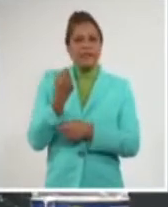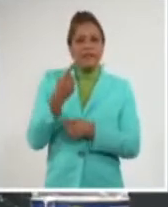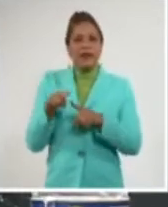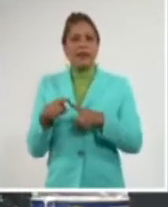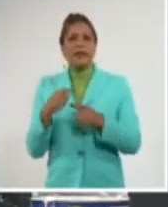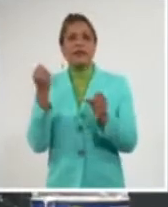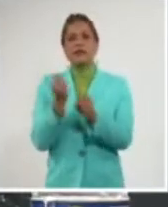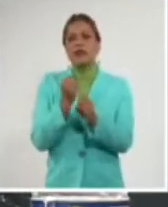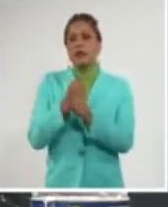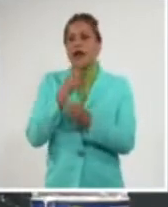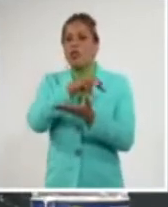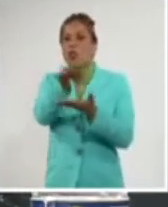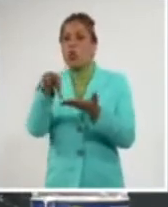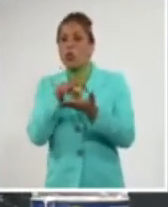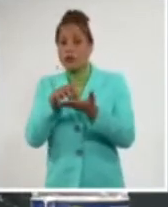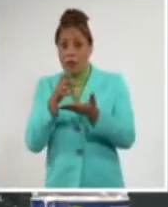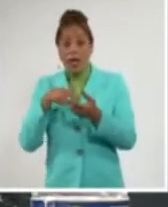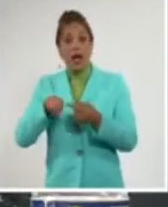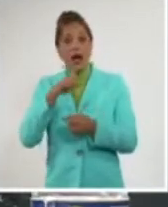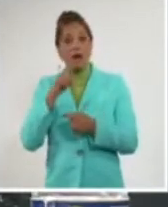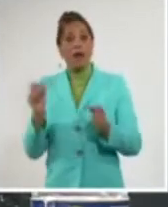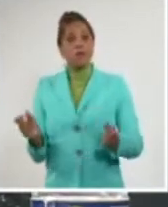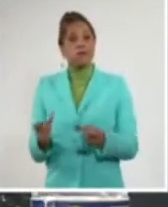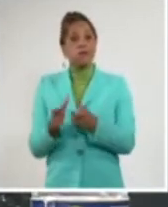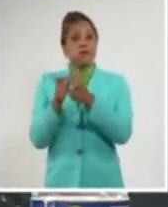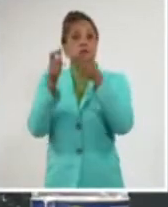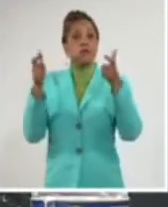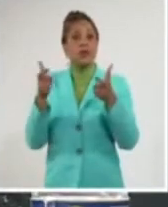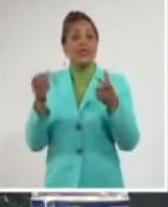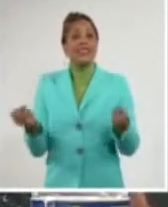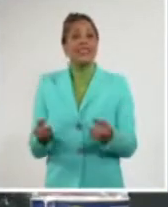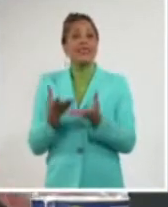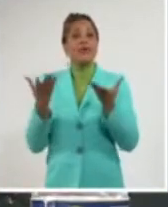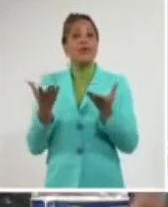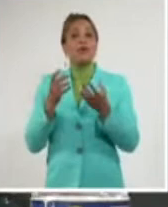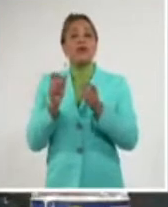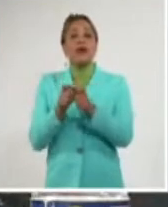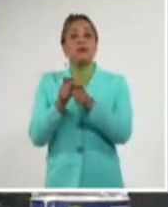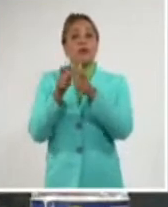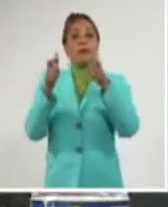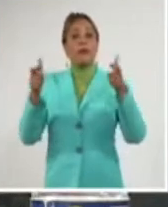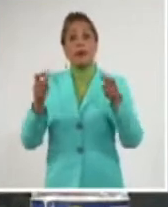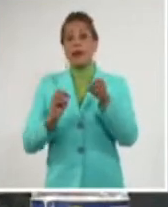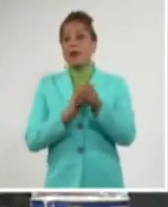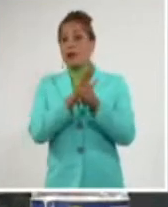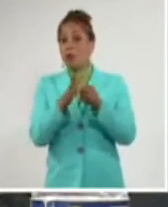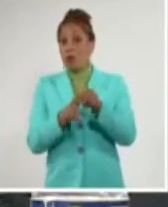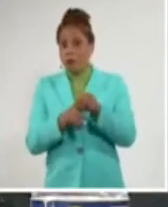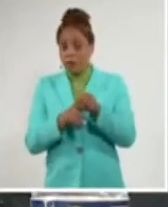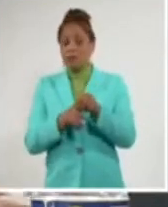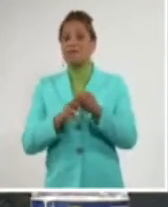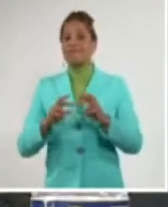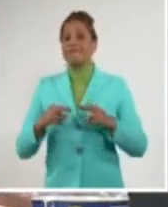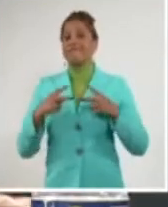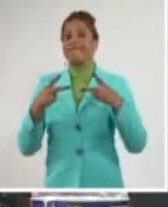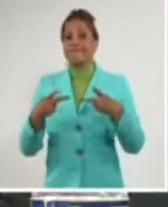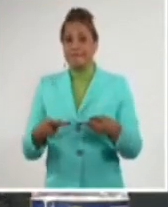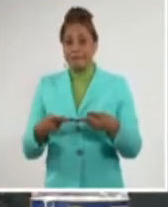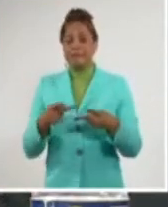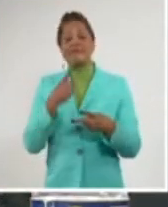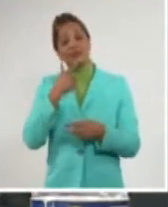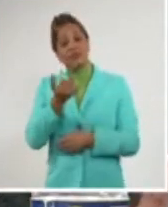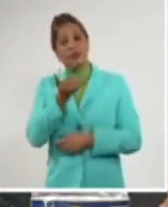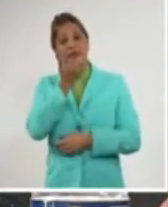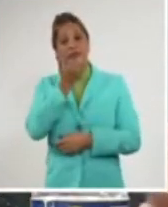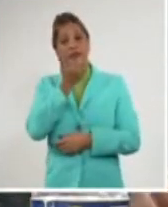en los cuales hay un rebrote también de la pandemia, hay problemas lógicos que nos están ocurriendo a partir de la escasez